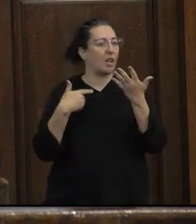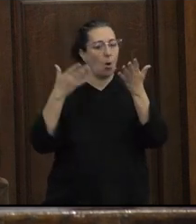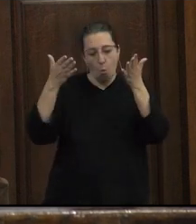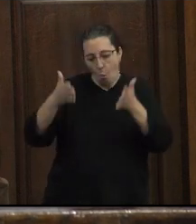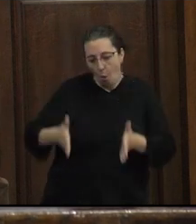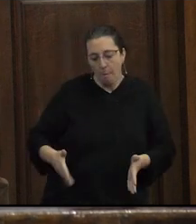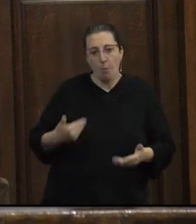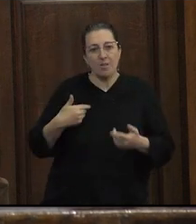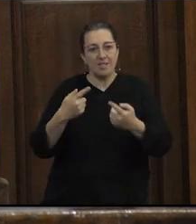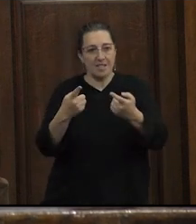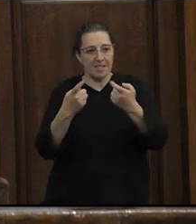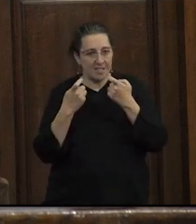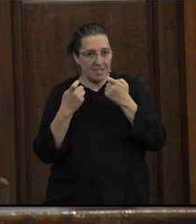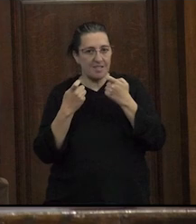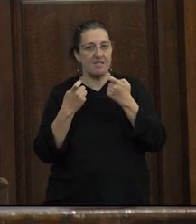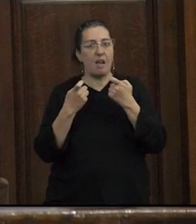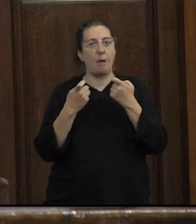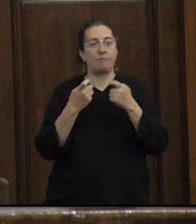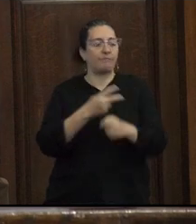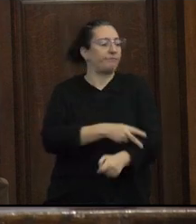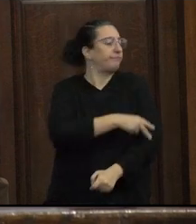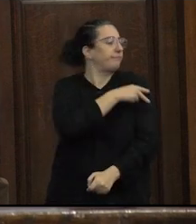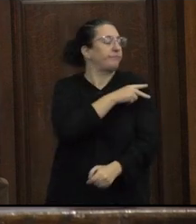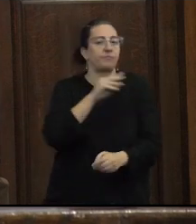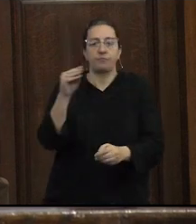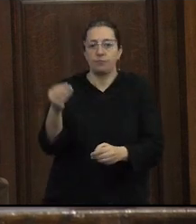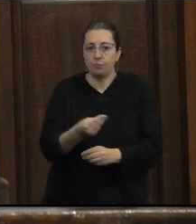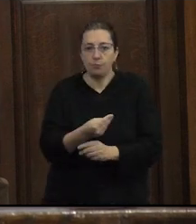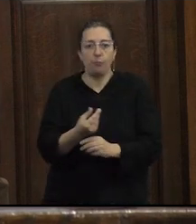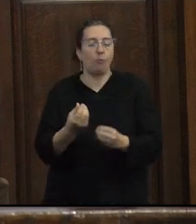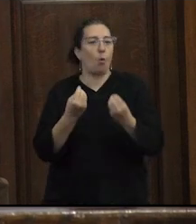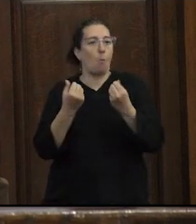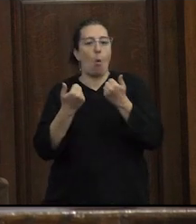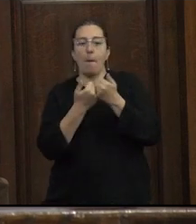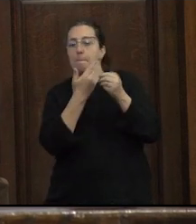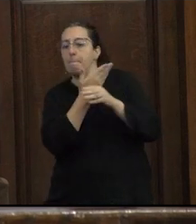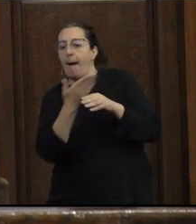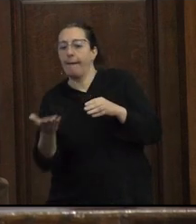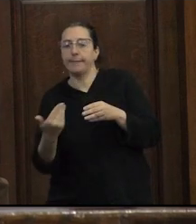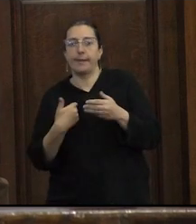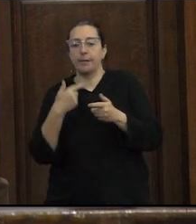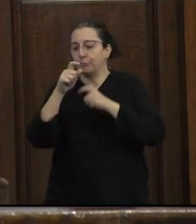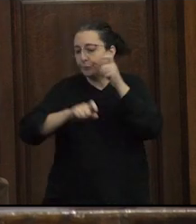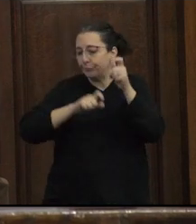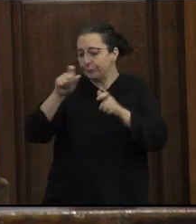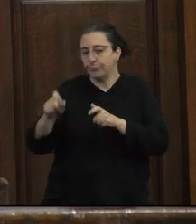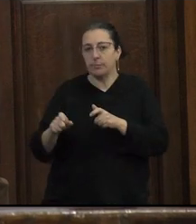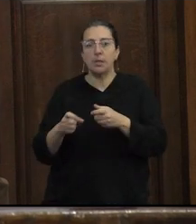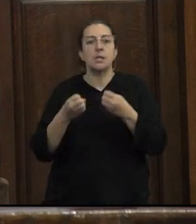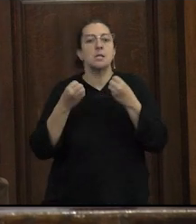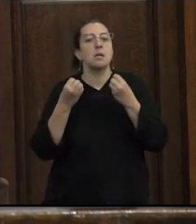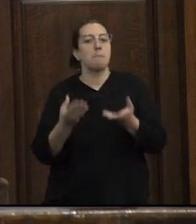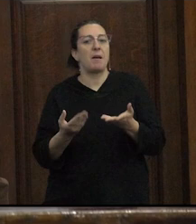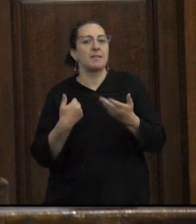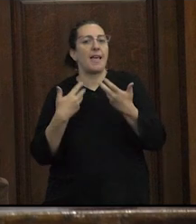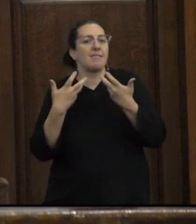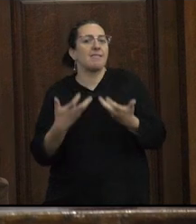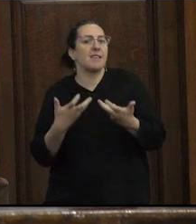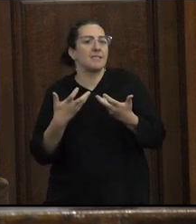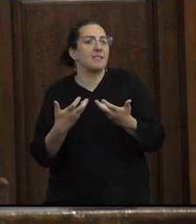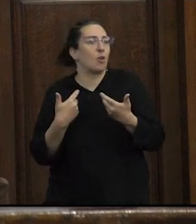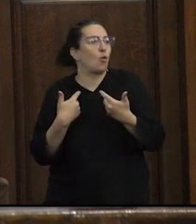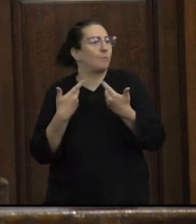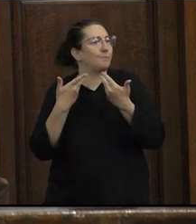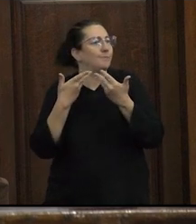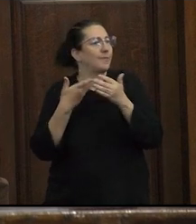deseable qué jerarquía se juegan cómo impacta subjetivamente qué les pasa con el deseo de